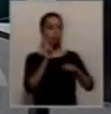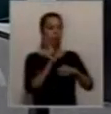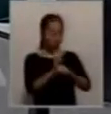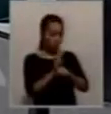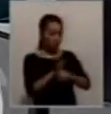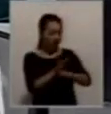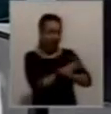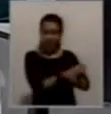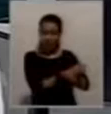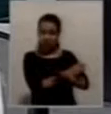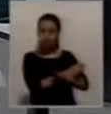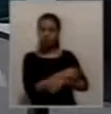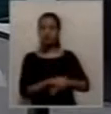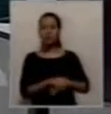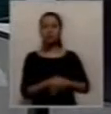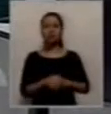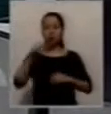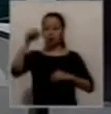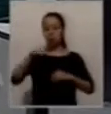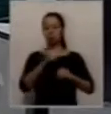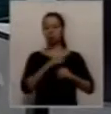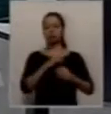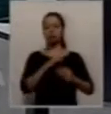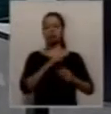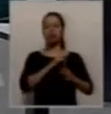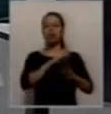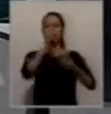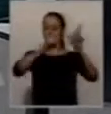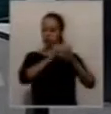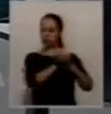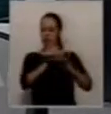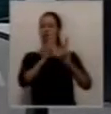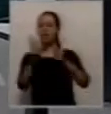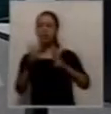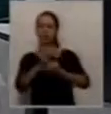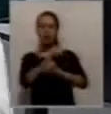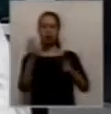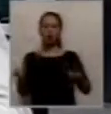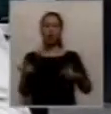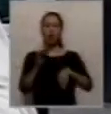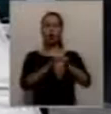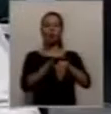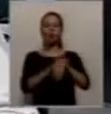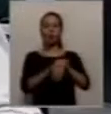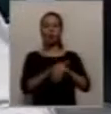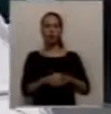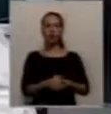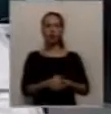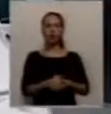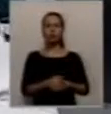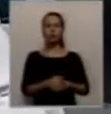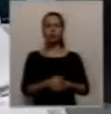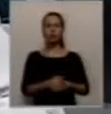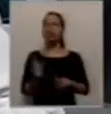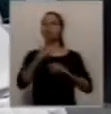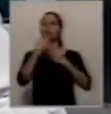improvisar, hoy salen a decir que no hay responsable, que fue un resultado exitoso, como dijo Bernie, no importa quién lo puede decir, la realidad